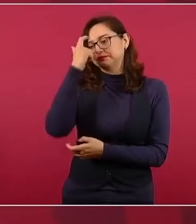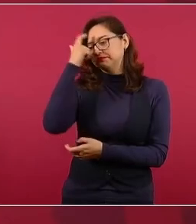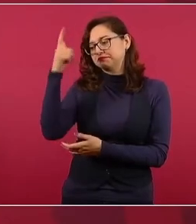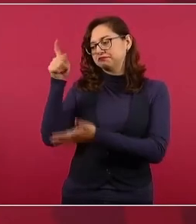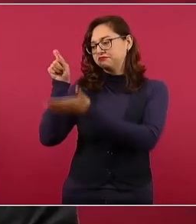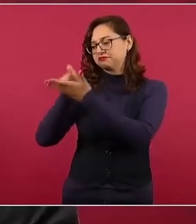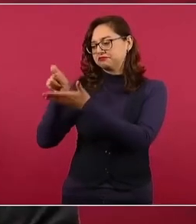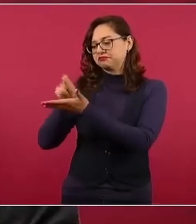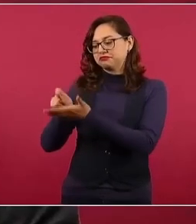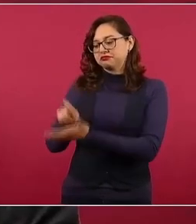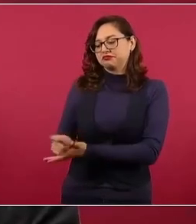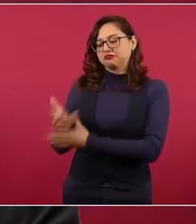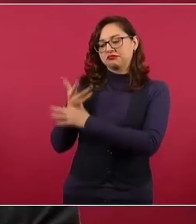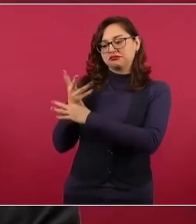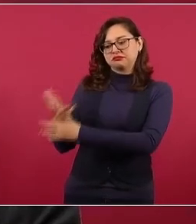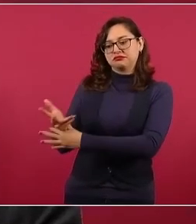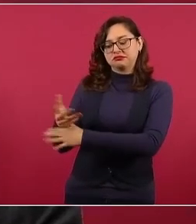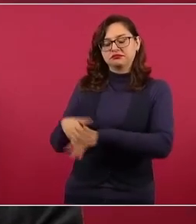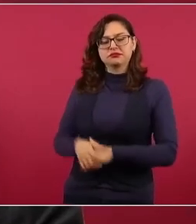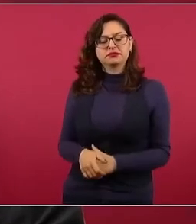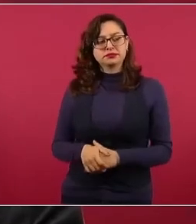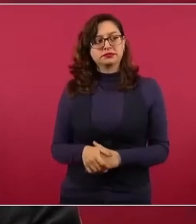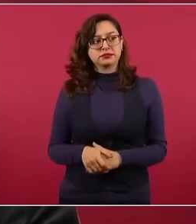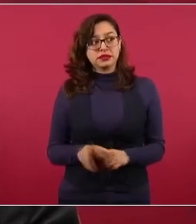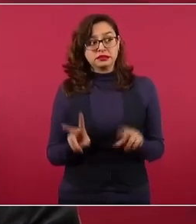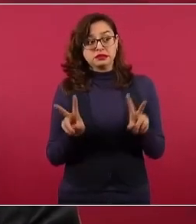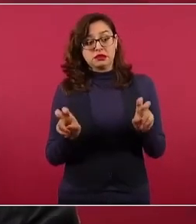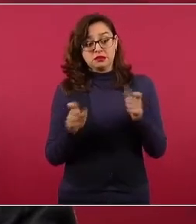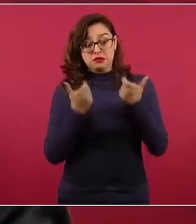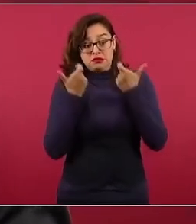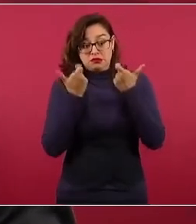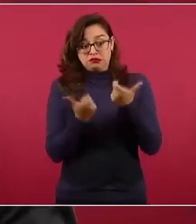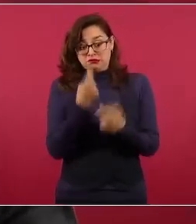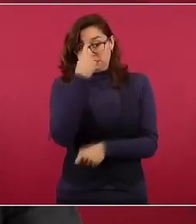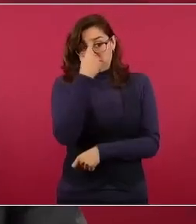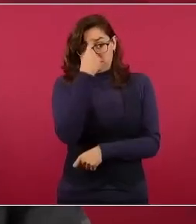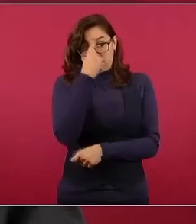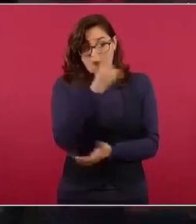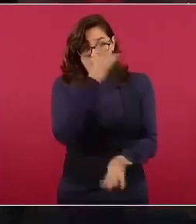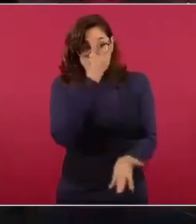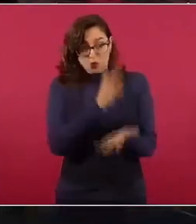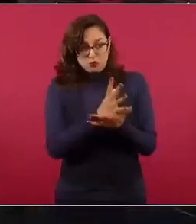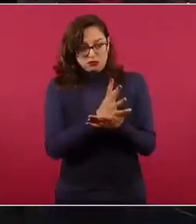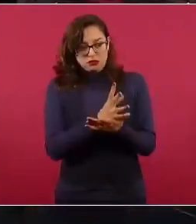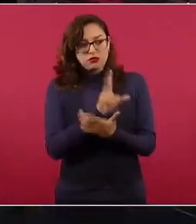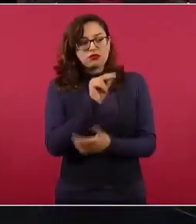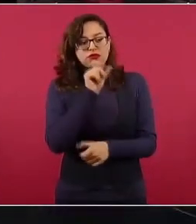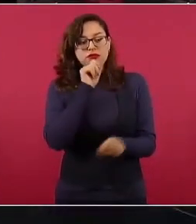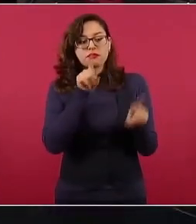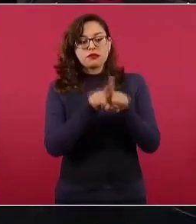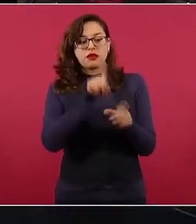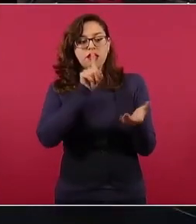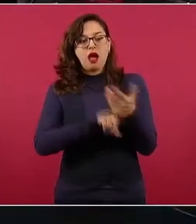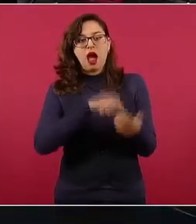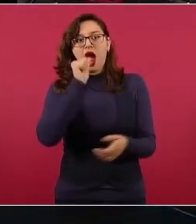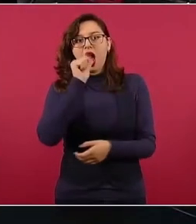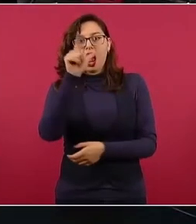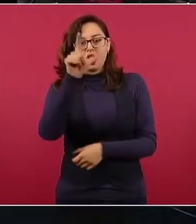hay que preocuparse sólo por el bienestar material, hay que preocuparse también por el bienestar del alma.